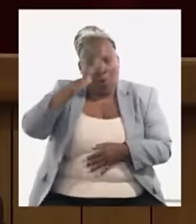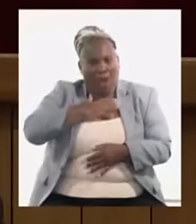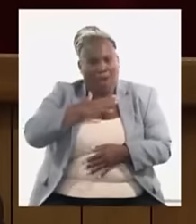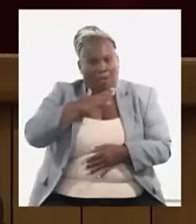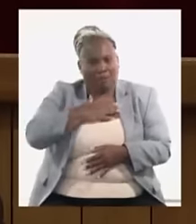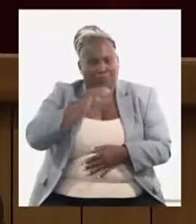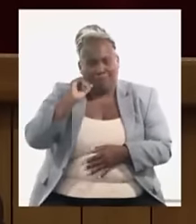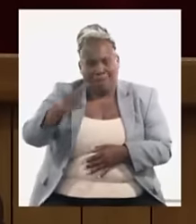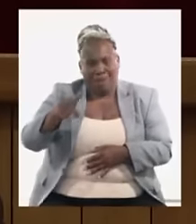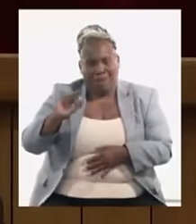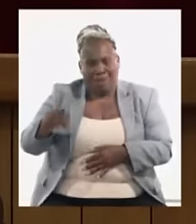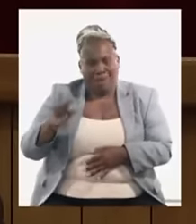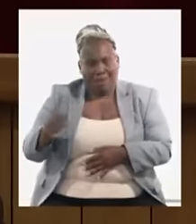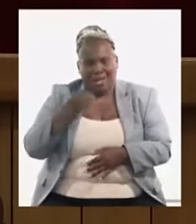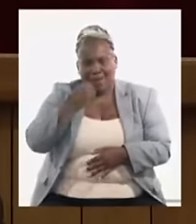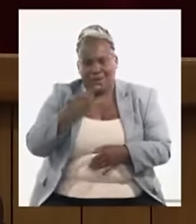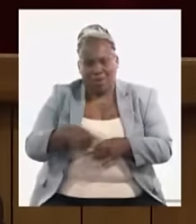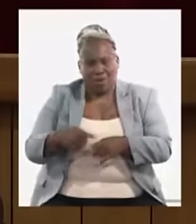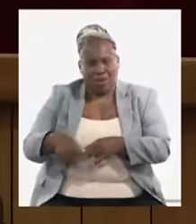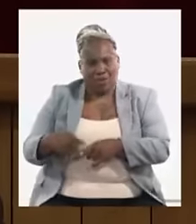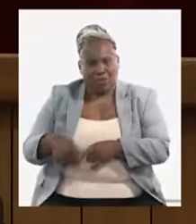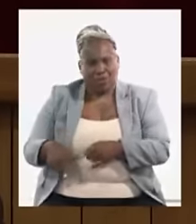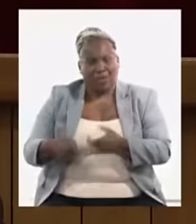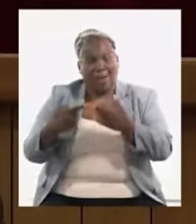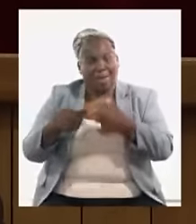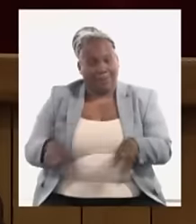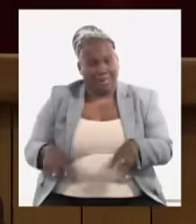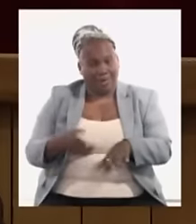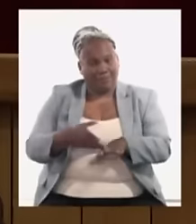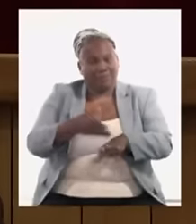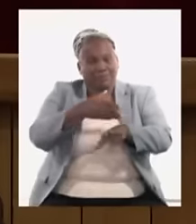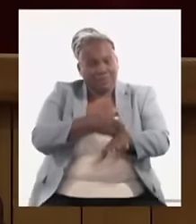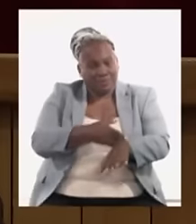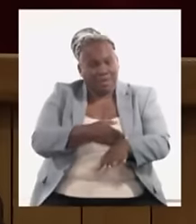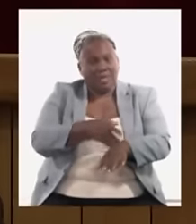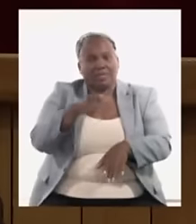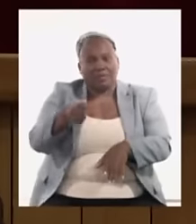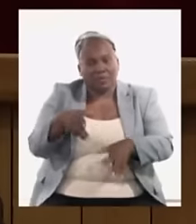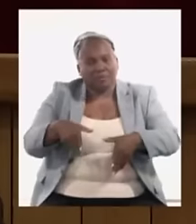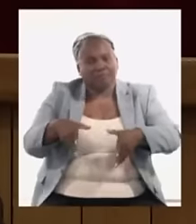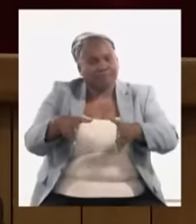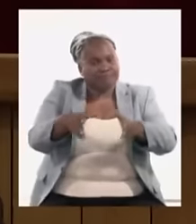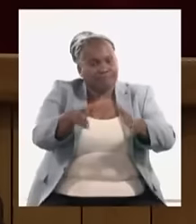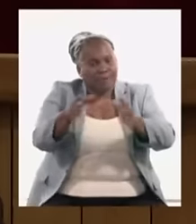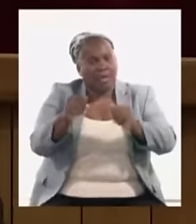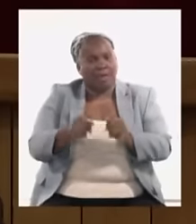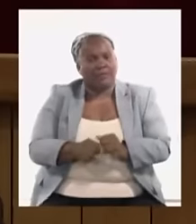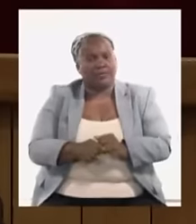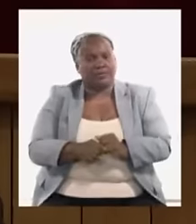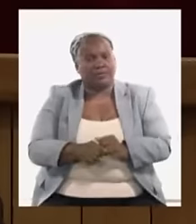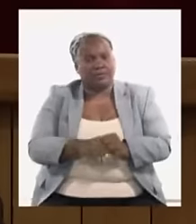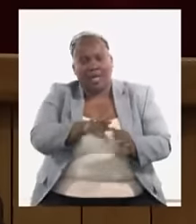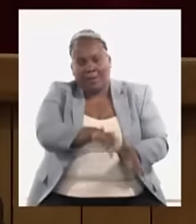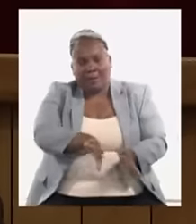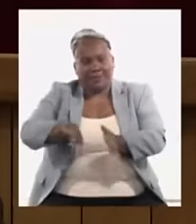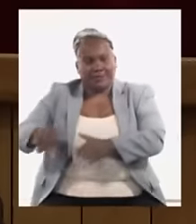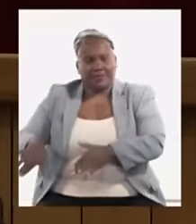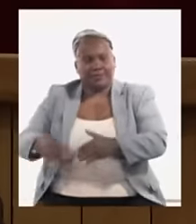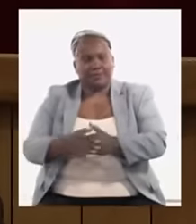para comprar cualquier cosa pero tenemos que transitar por ese camino por otra parte